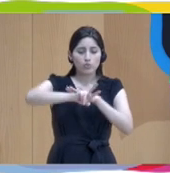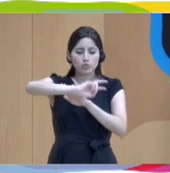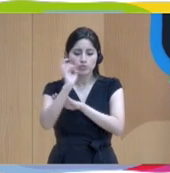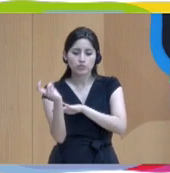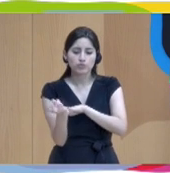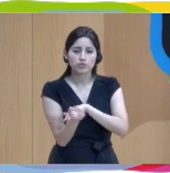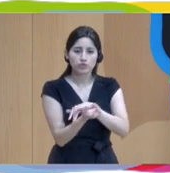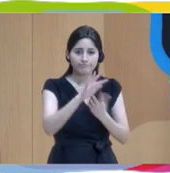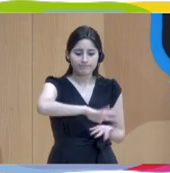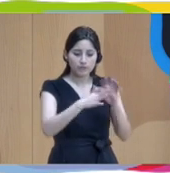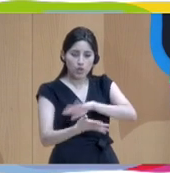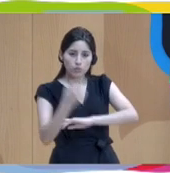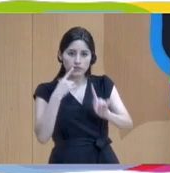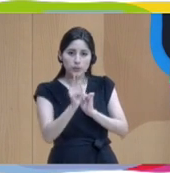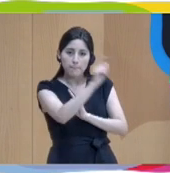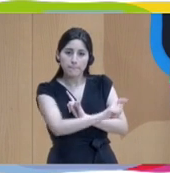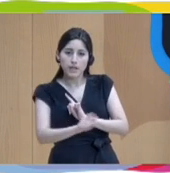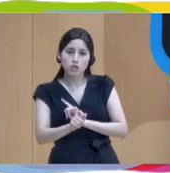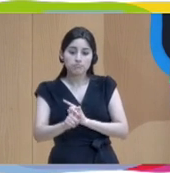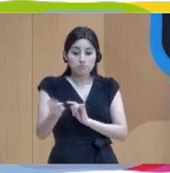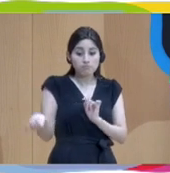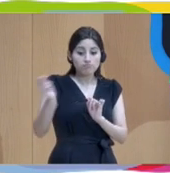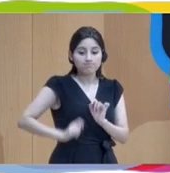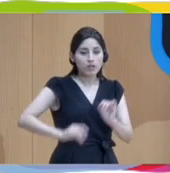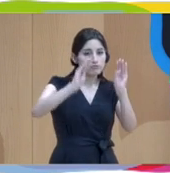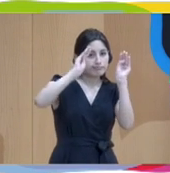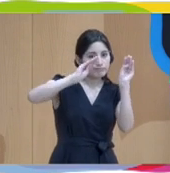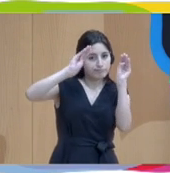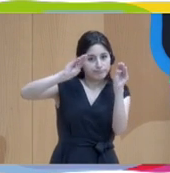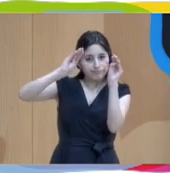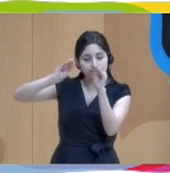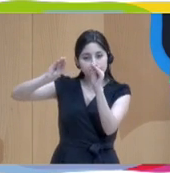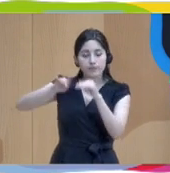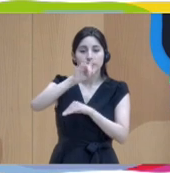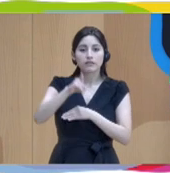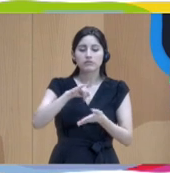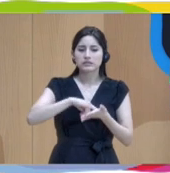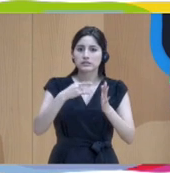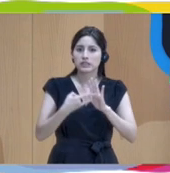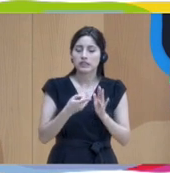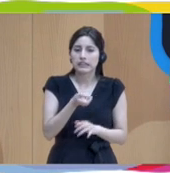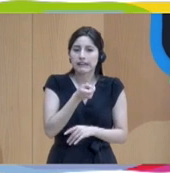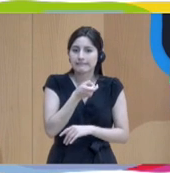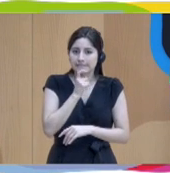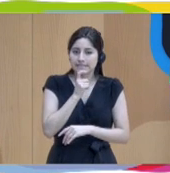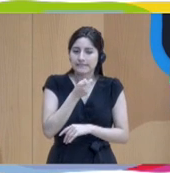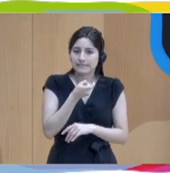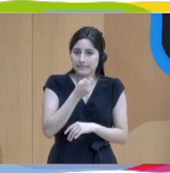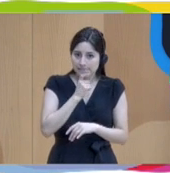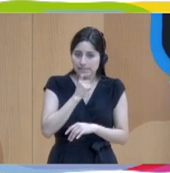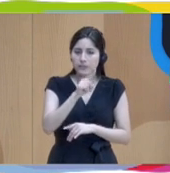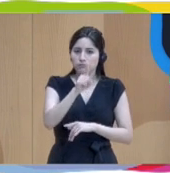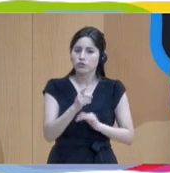formar los profesionistas, pero el sistema es tan complejo que también la formación